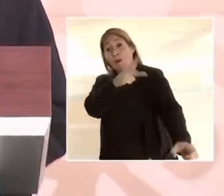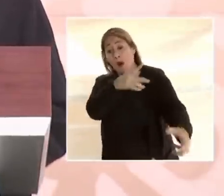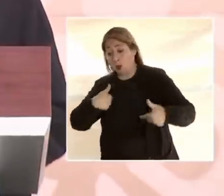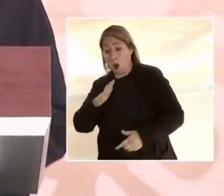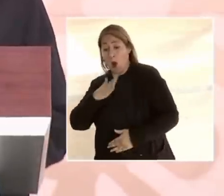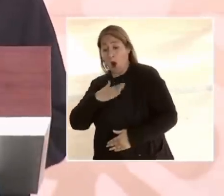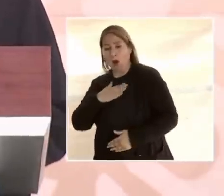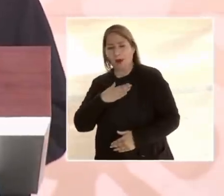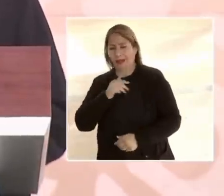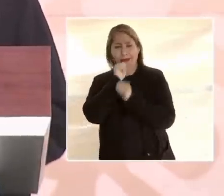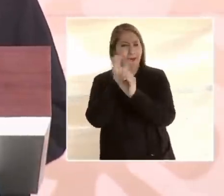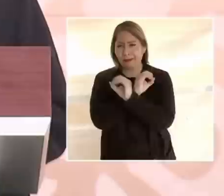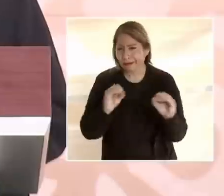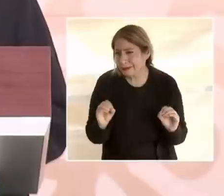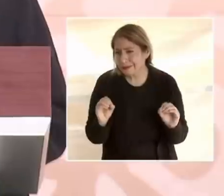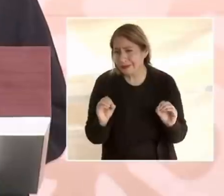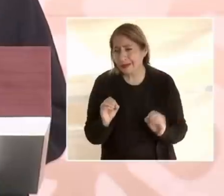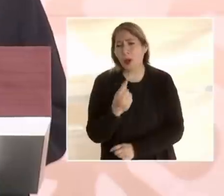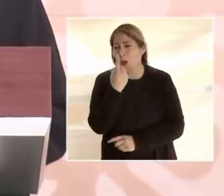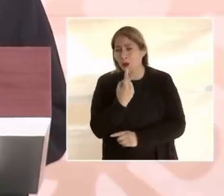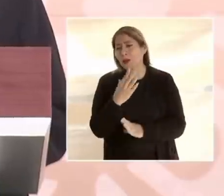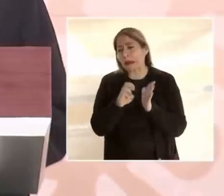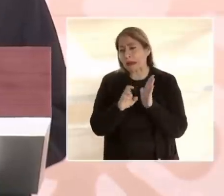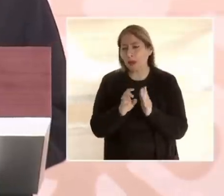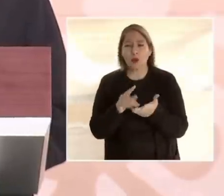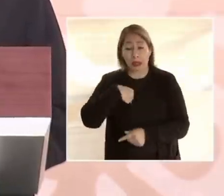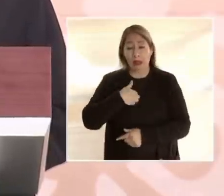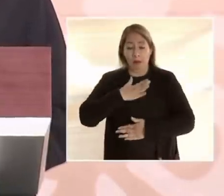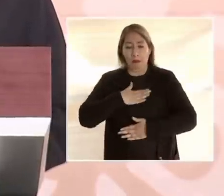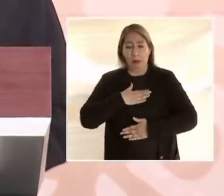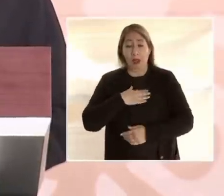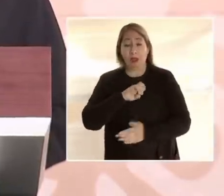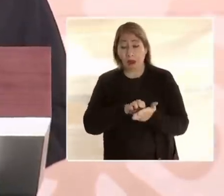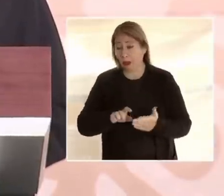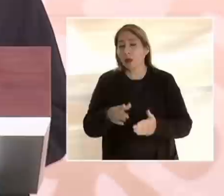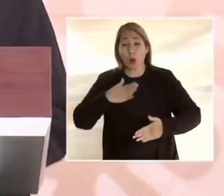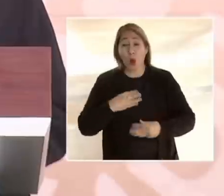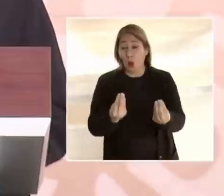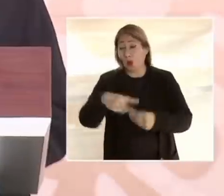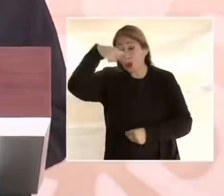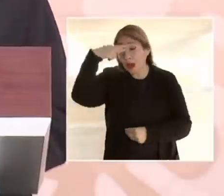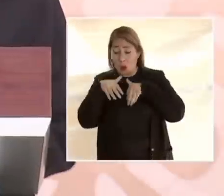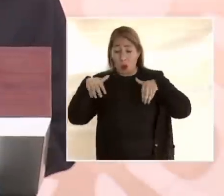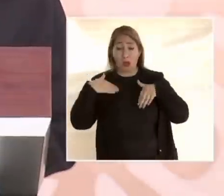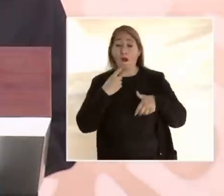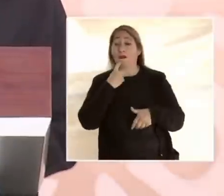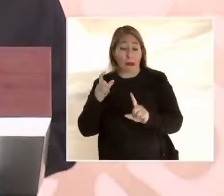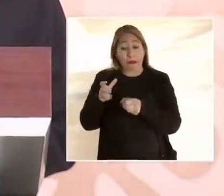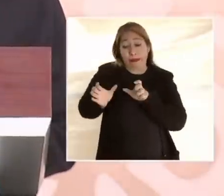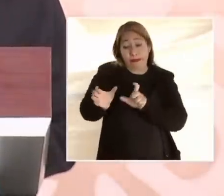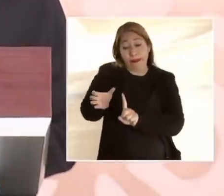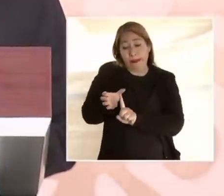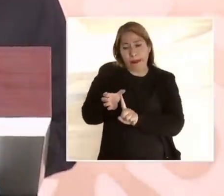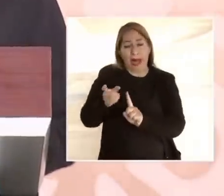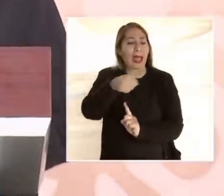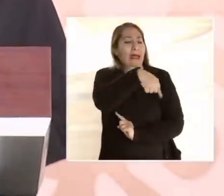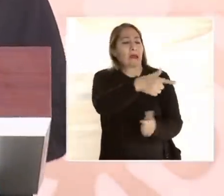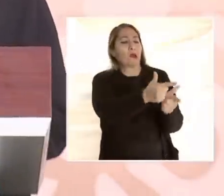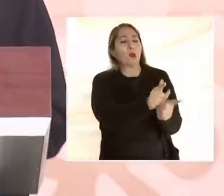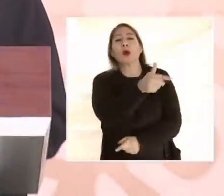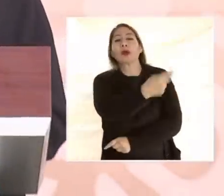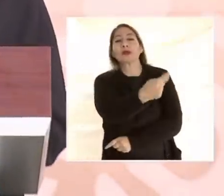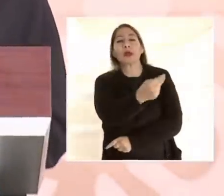Véase nuestro caso. Si no estuviéramos respaldados por la mayoría de los mexicanos, y en especial por los pobres, los conservadores